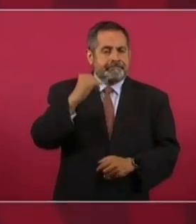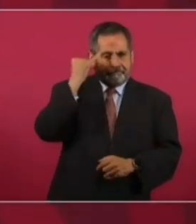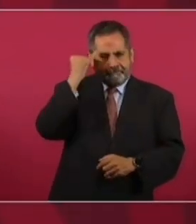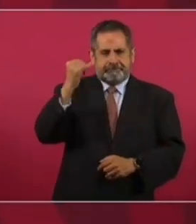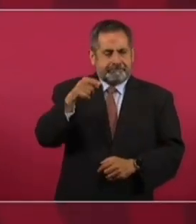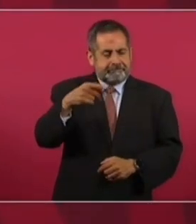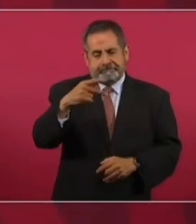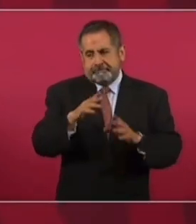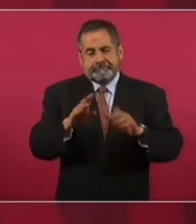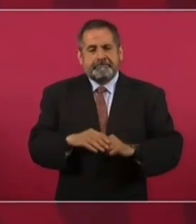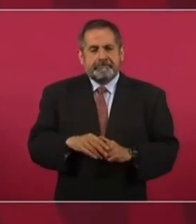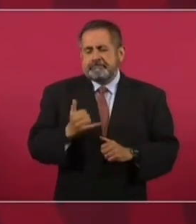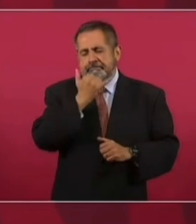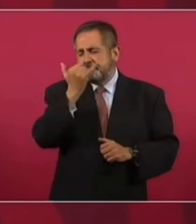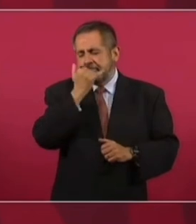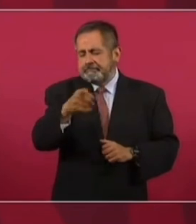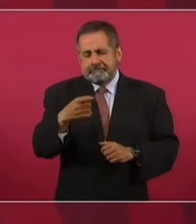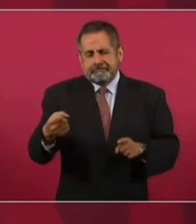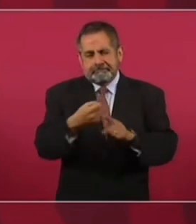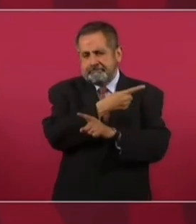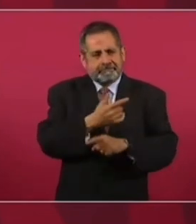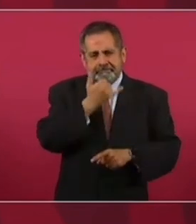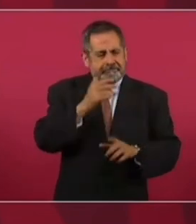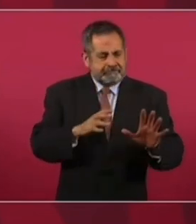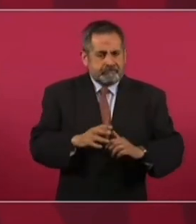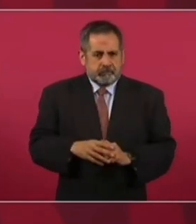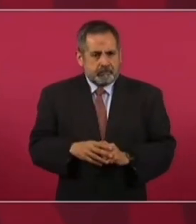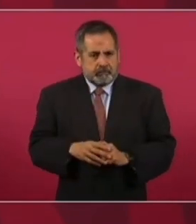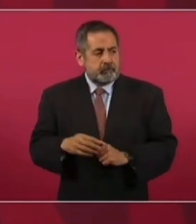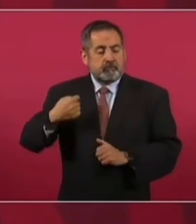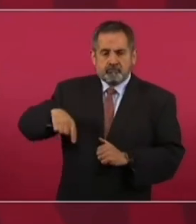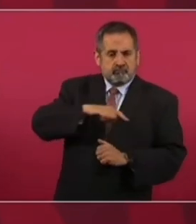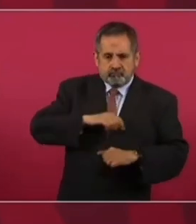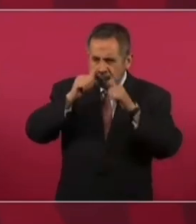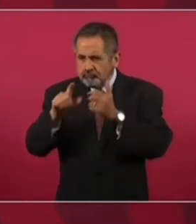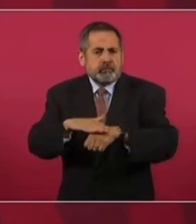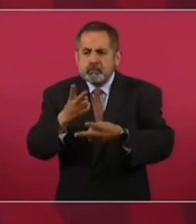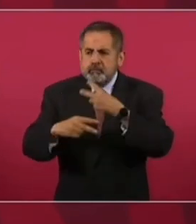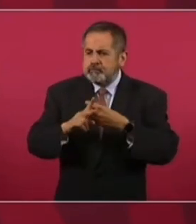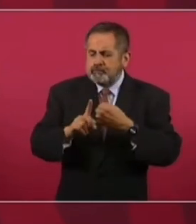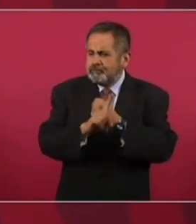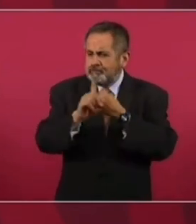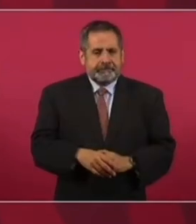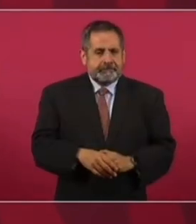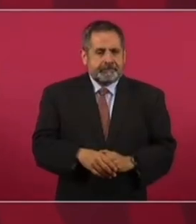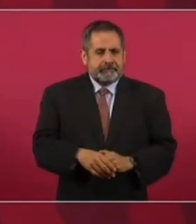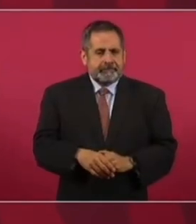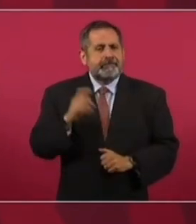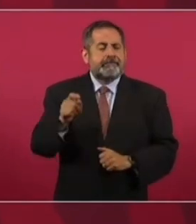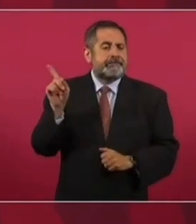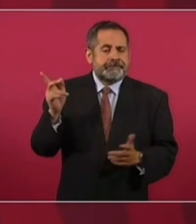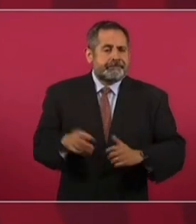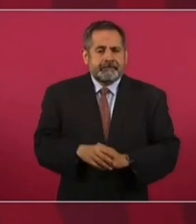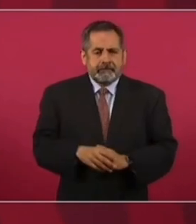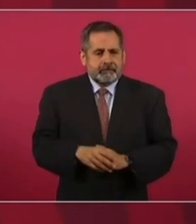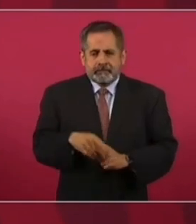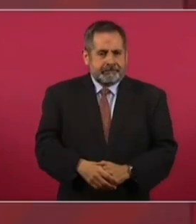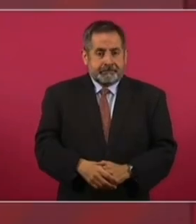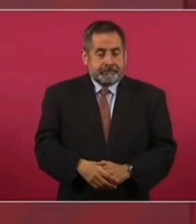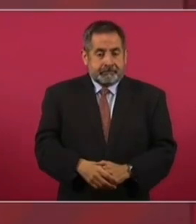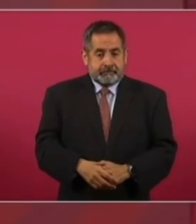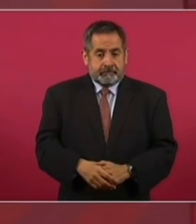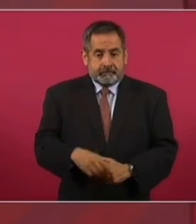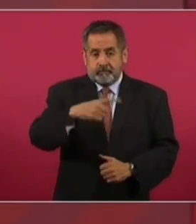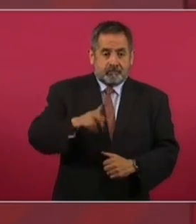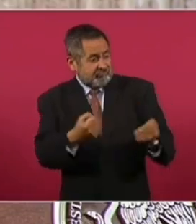que se tiene equivocada. Ahora, nosotros lo que estamos atendiendo son las causas. No se hacía así. Es antirreligioso.